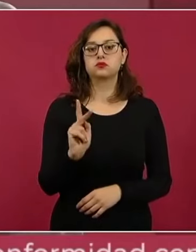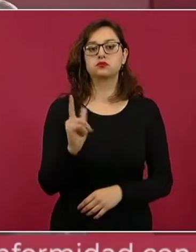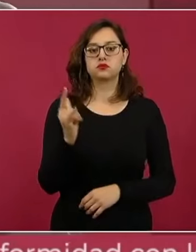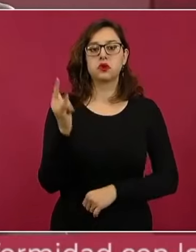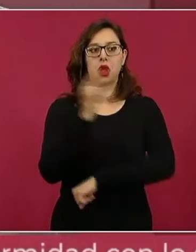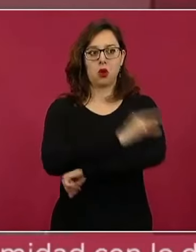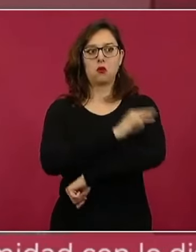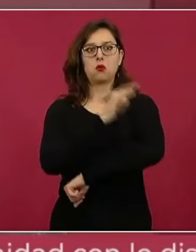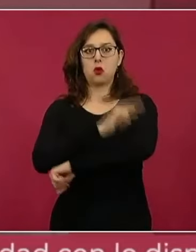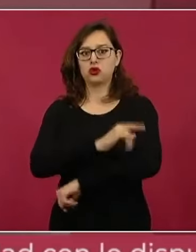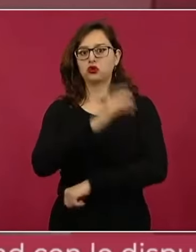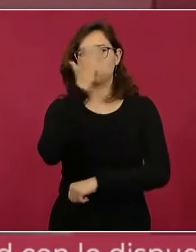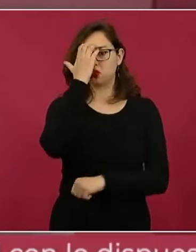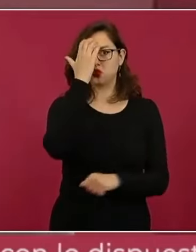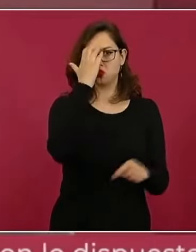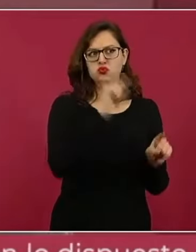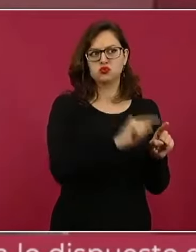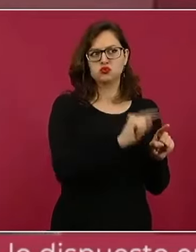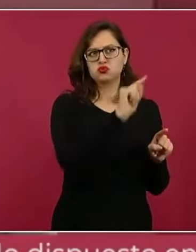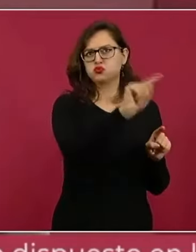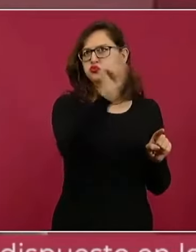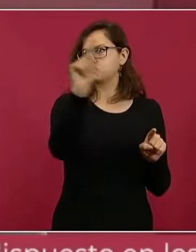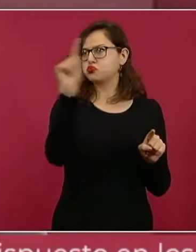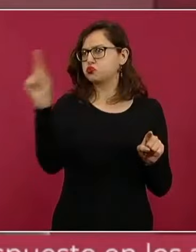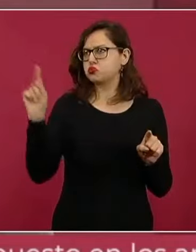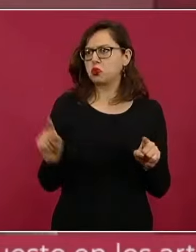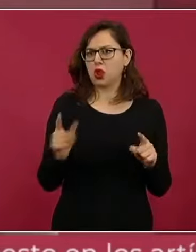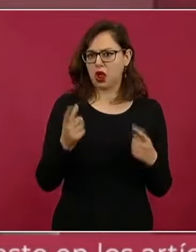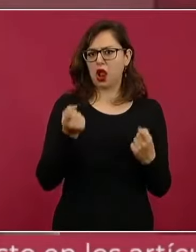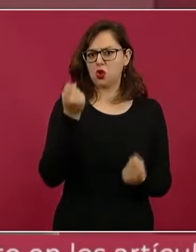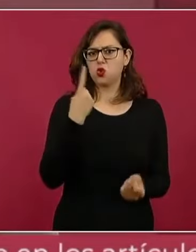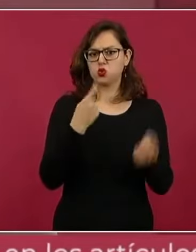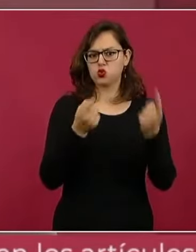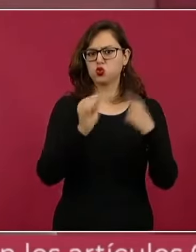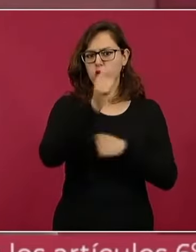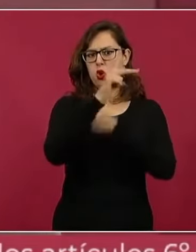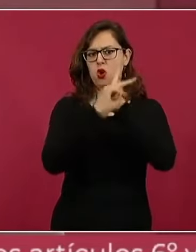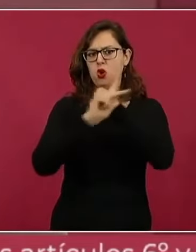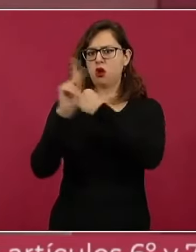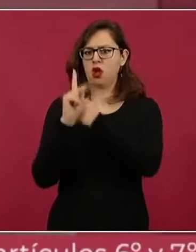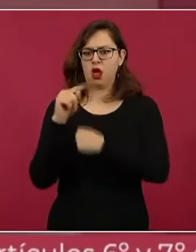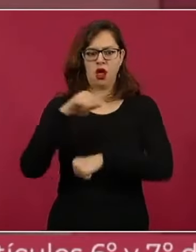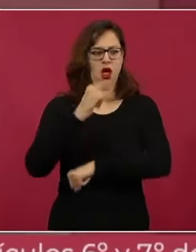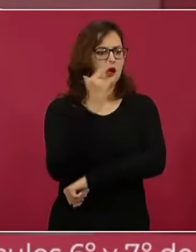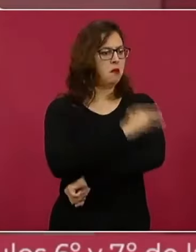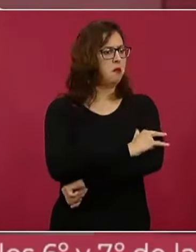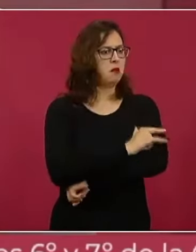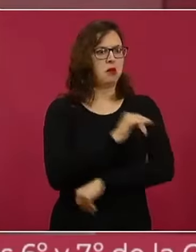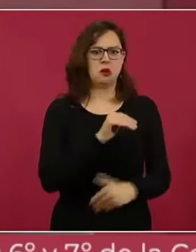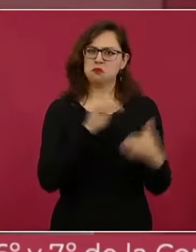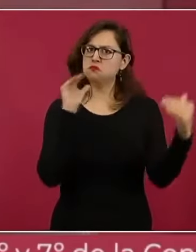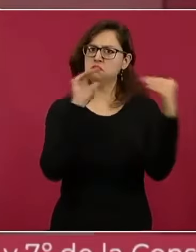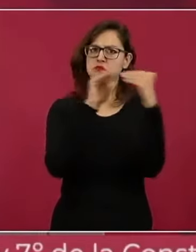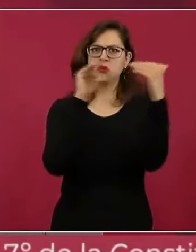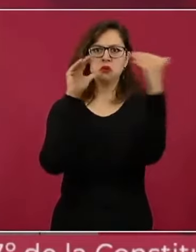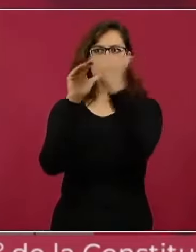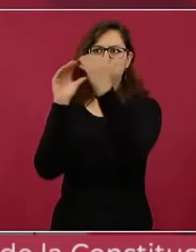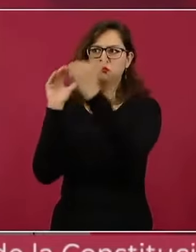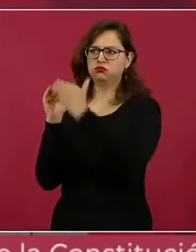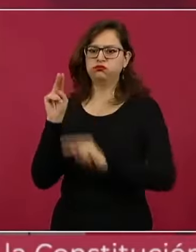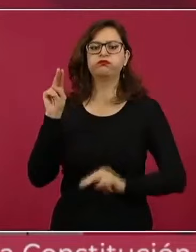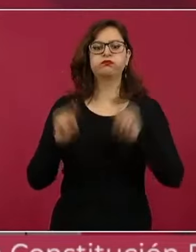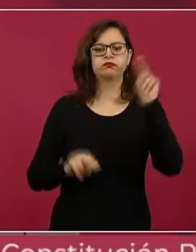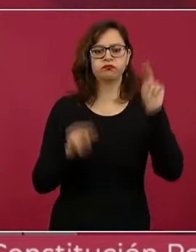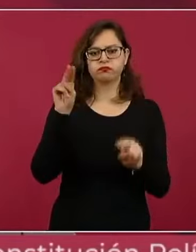que conozco son buenos aeropuertos. Y este nuevo aeropuerto está al nivel de los mejores del